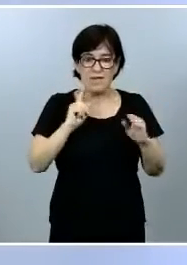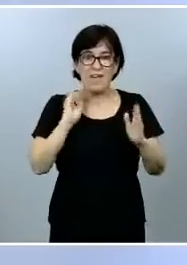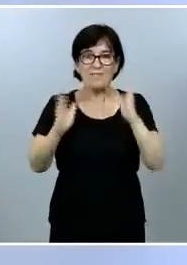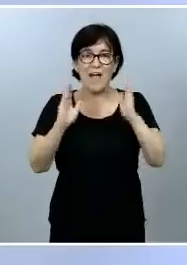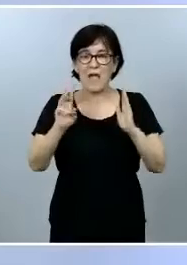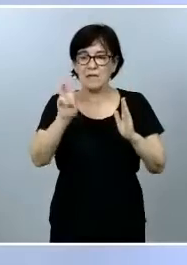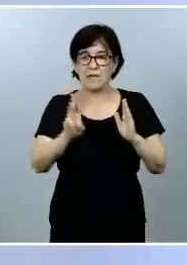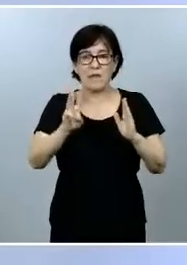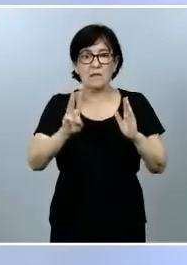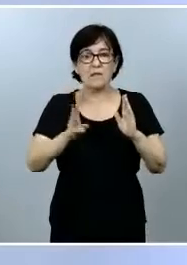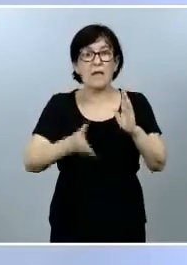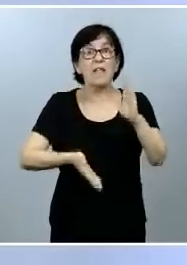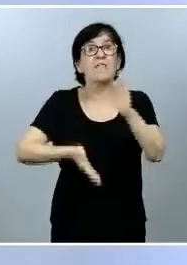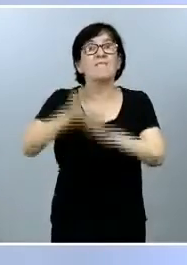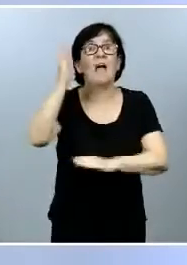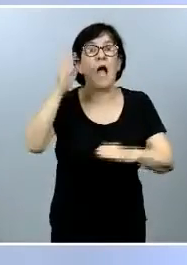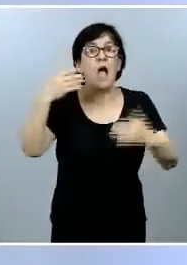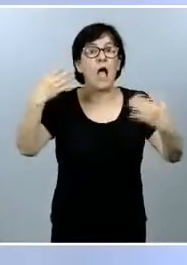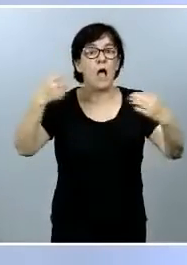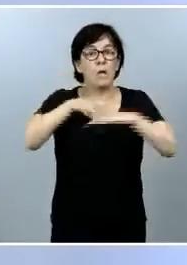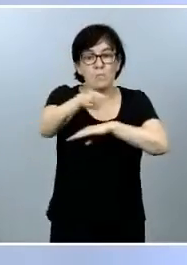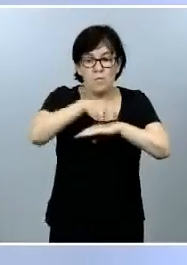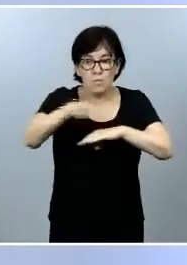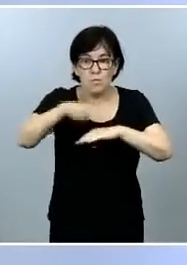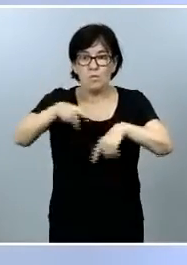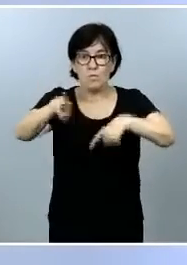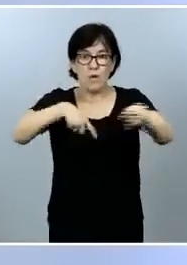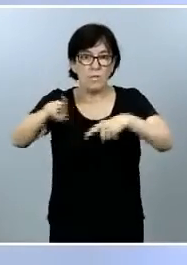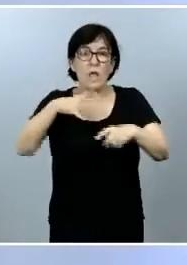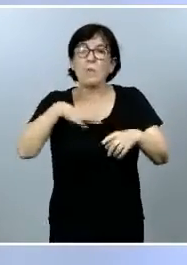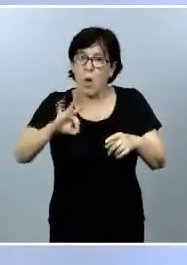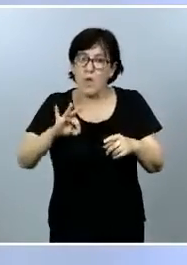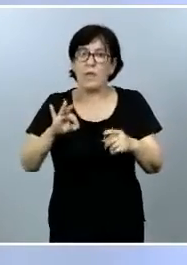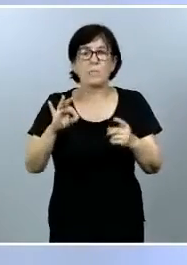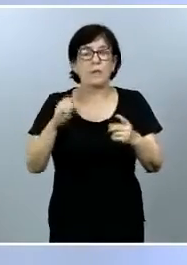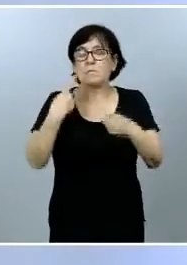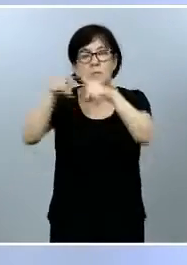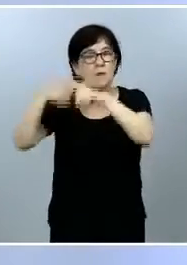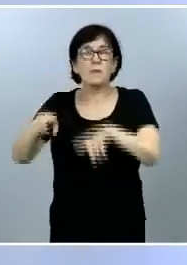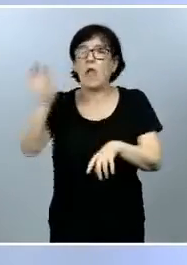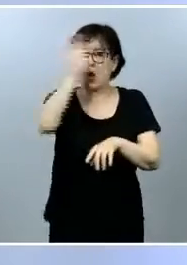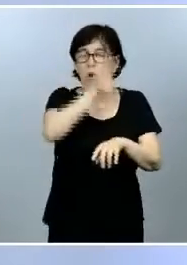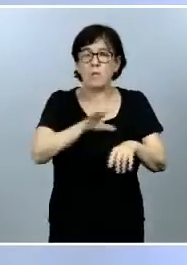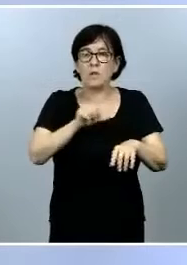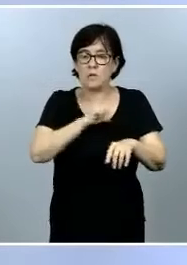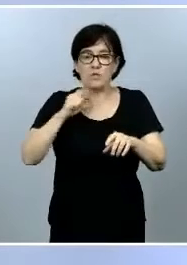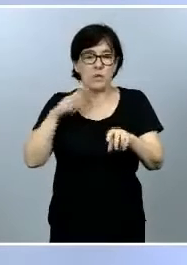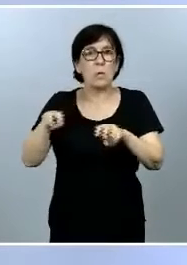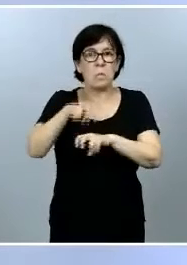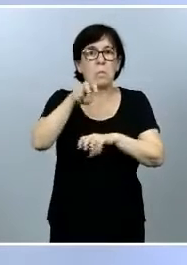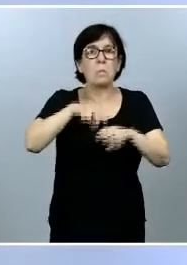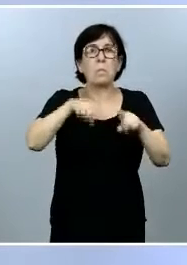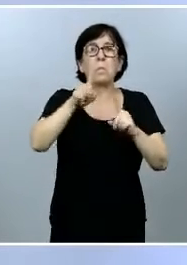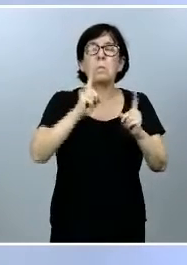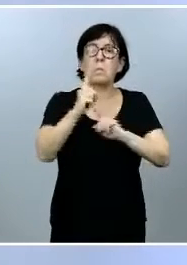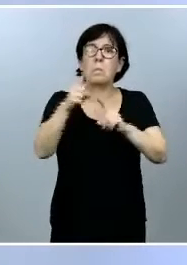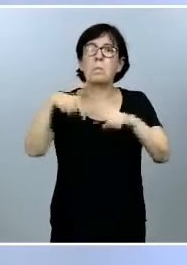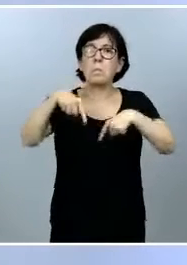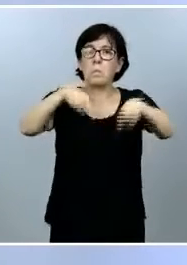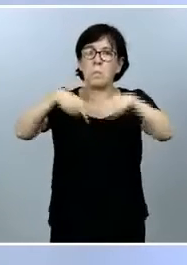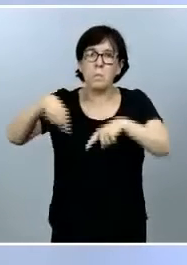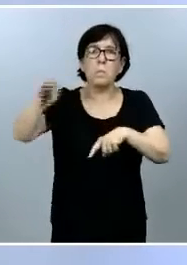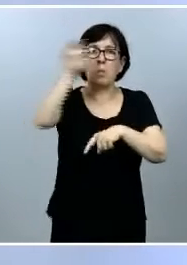normalidad podremos tener movilidad entre distintas comunidades autónomas en el seno de cada comunidad autónoma a partir de la fase 3 conforme a lo que dispongan y